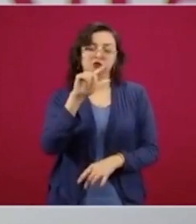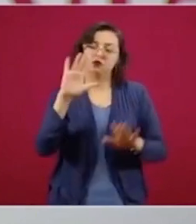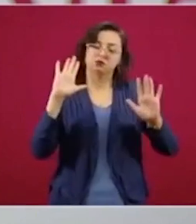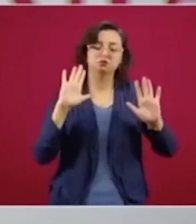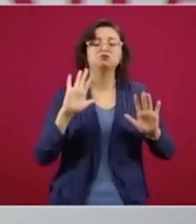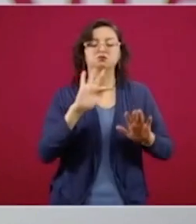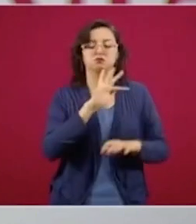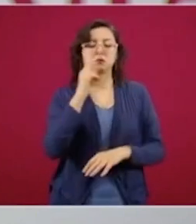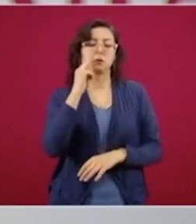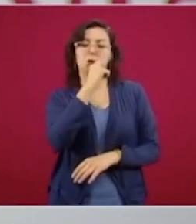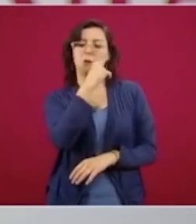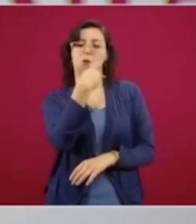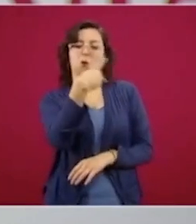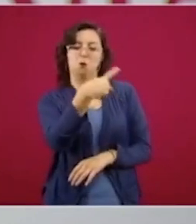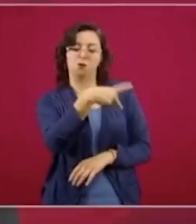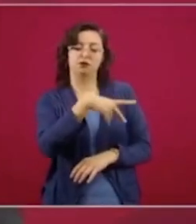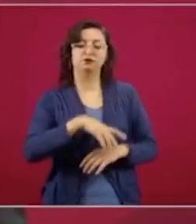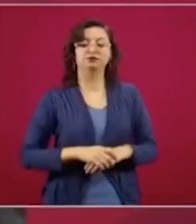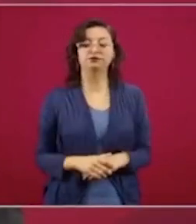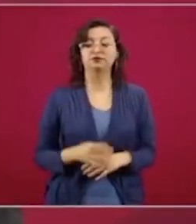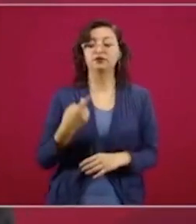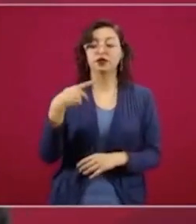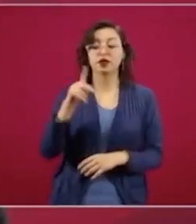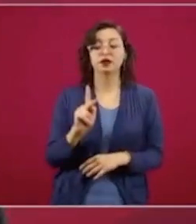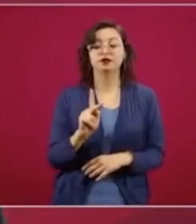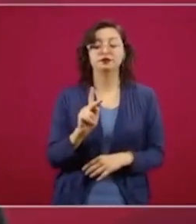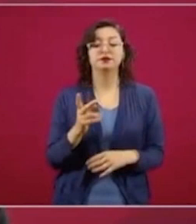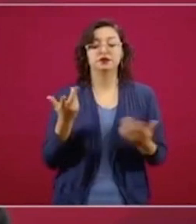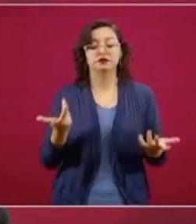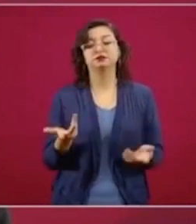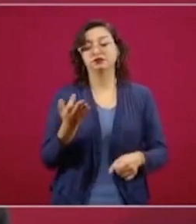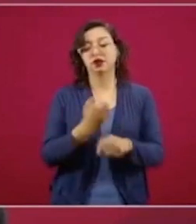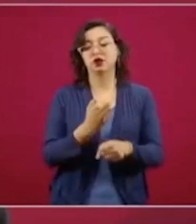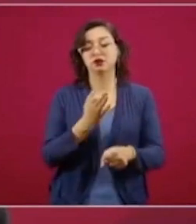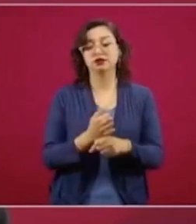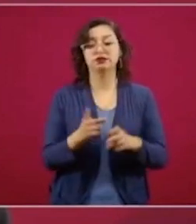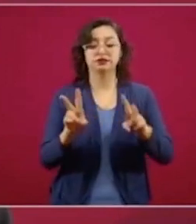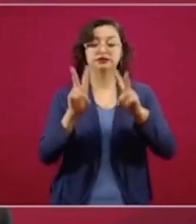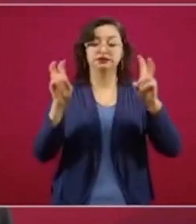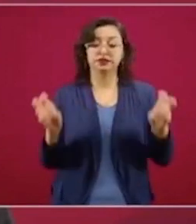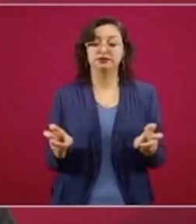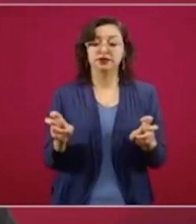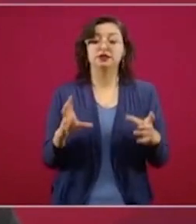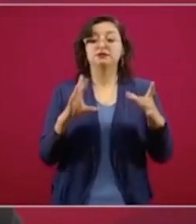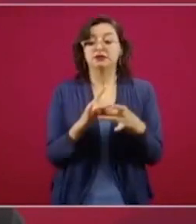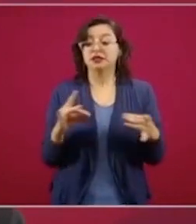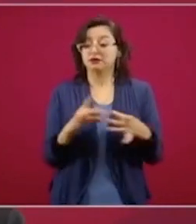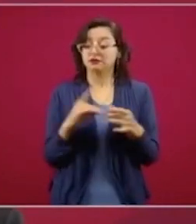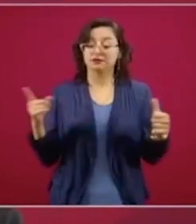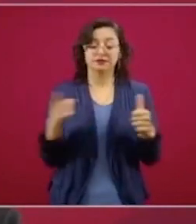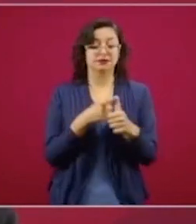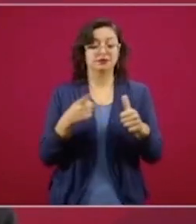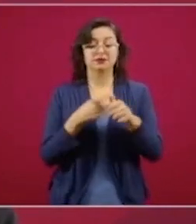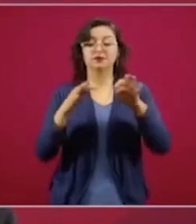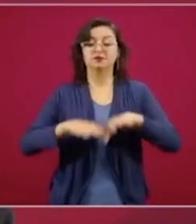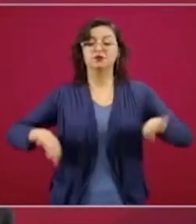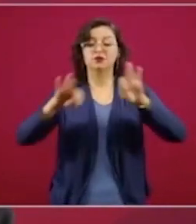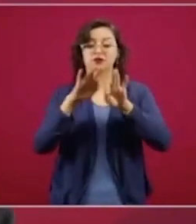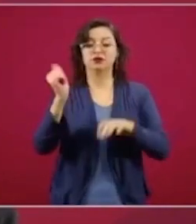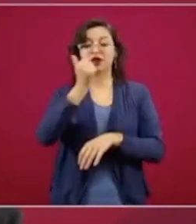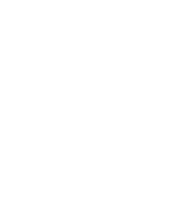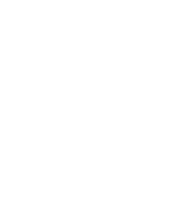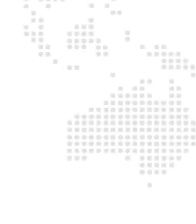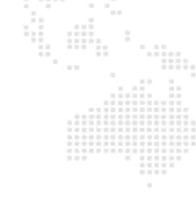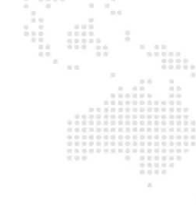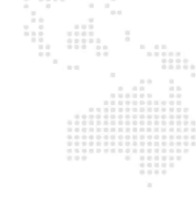lo que estamos platicando, eso es un poco donde nos encontramos. Y reiterando que la prioridad es proteger a nuestros